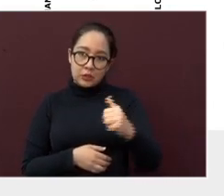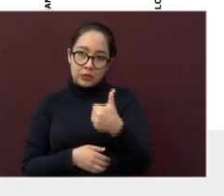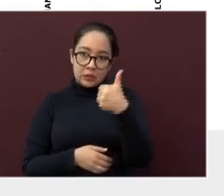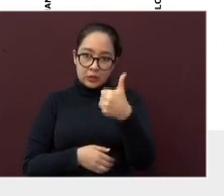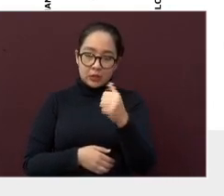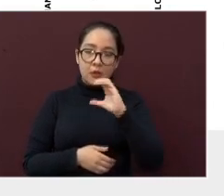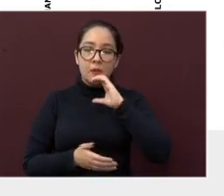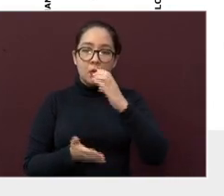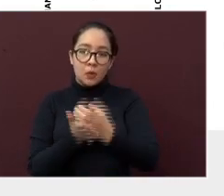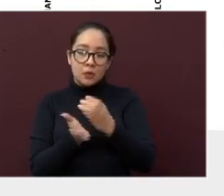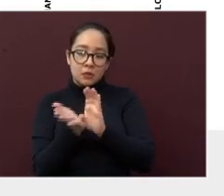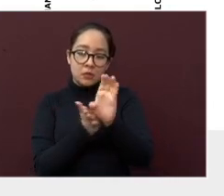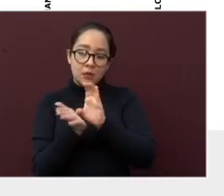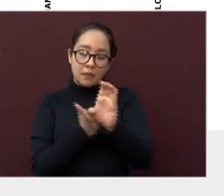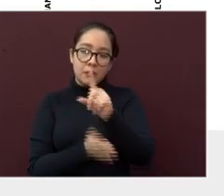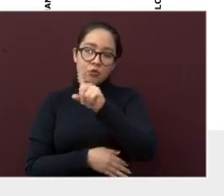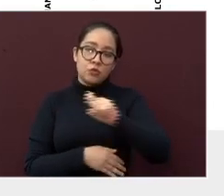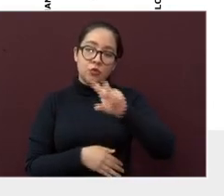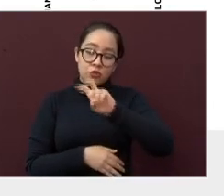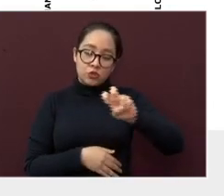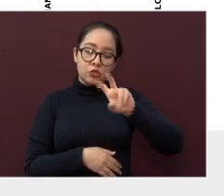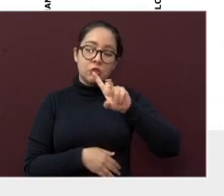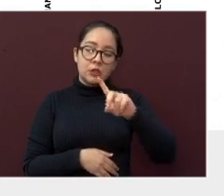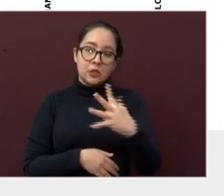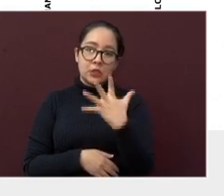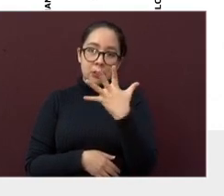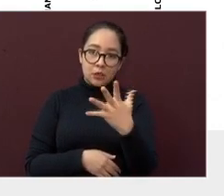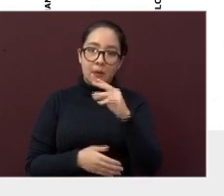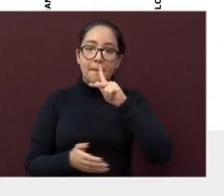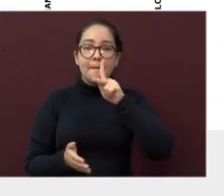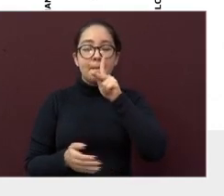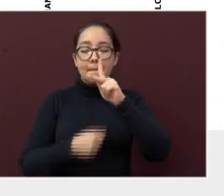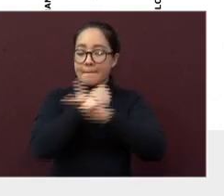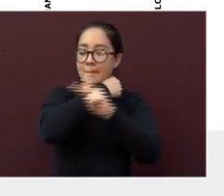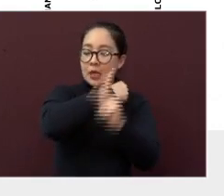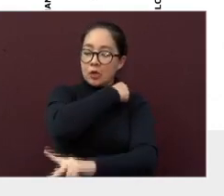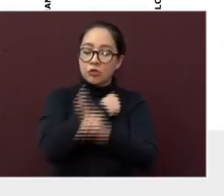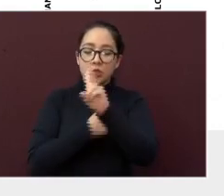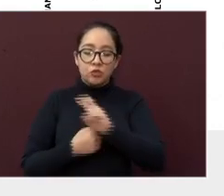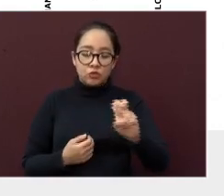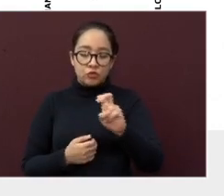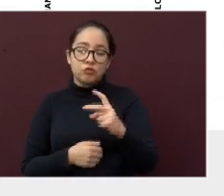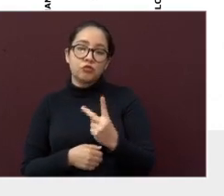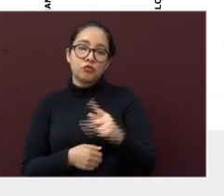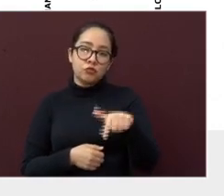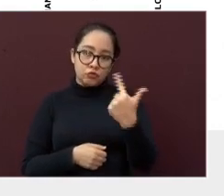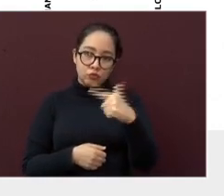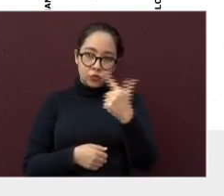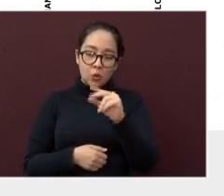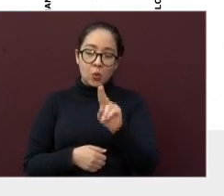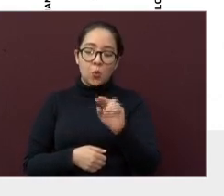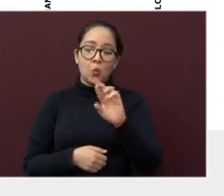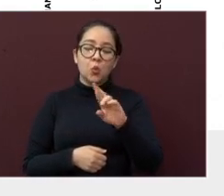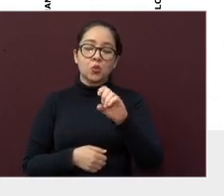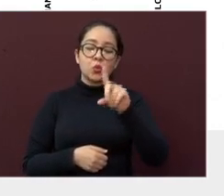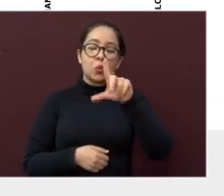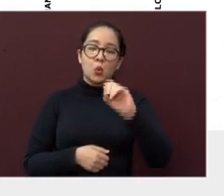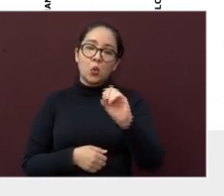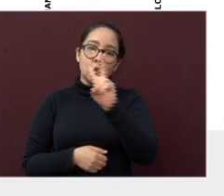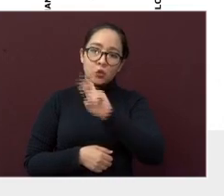Coatepec, 235. Perote, 212. Úrsulo Galván, 207.